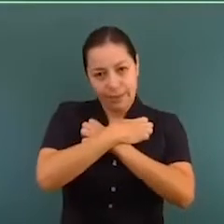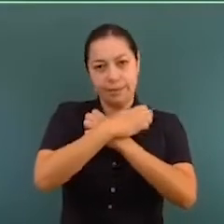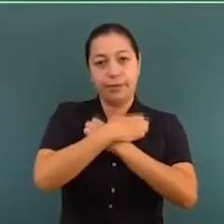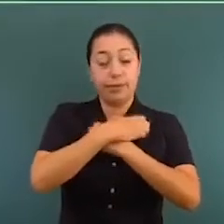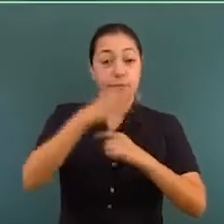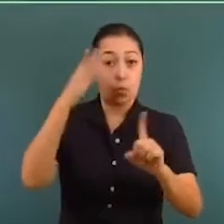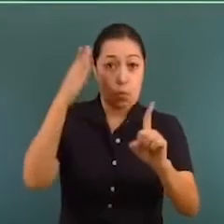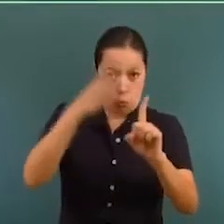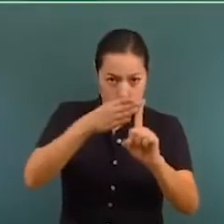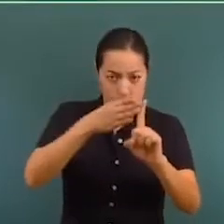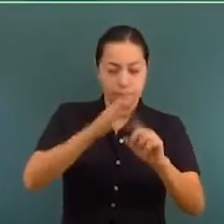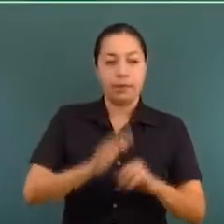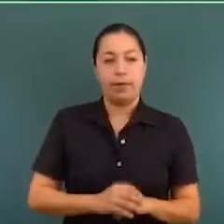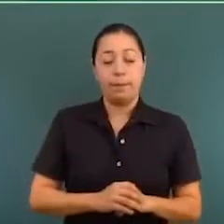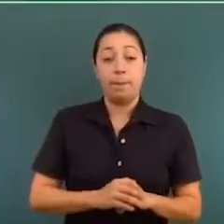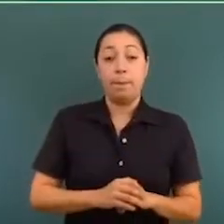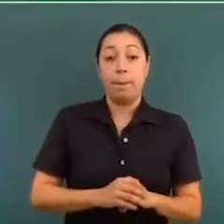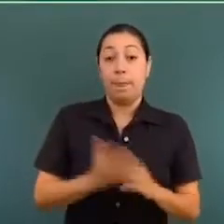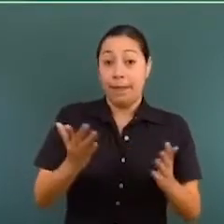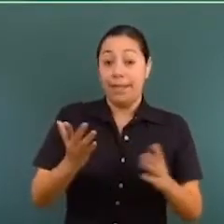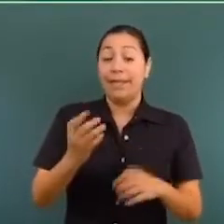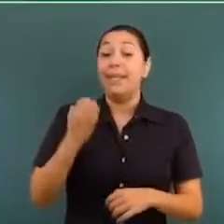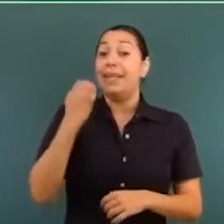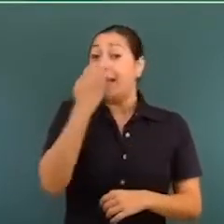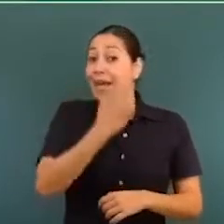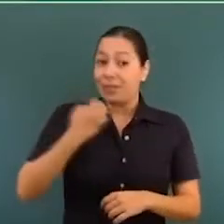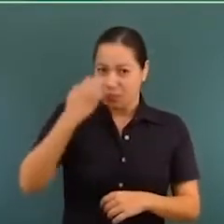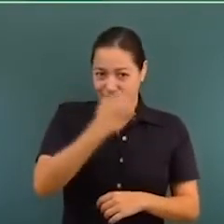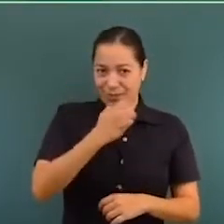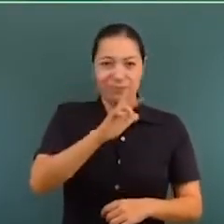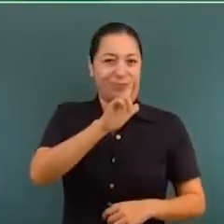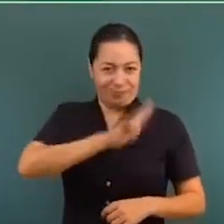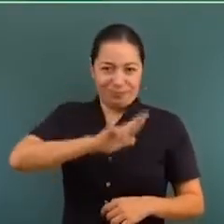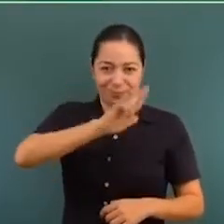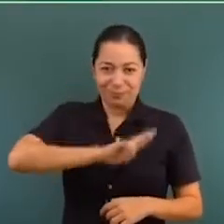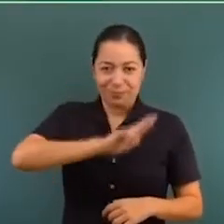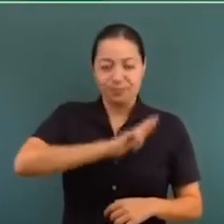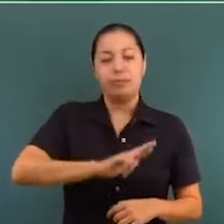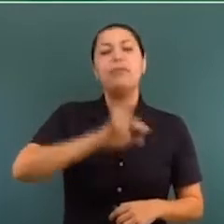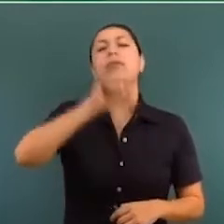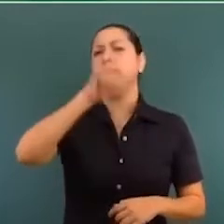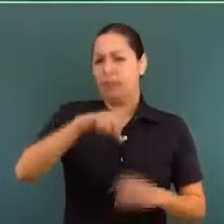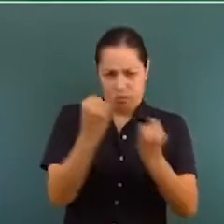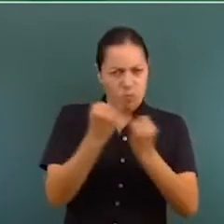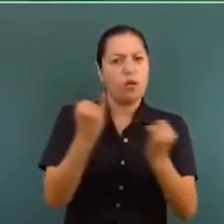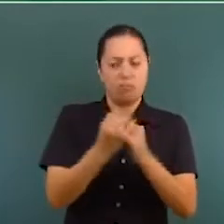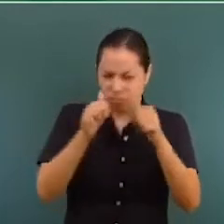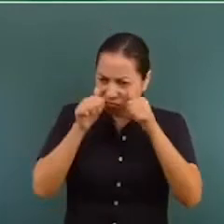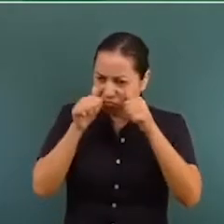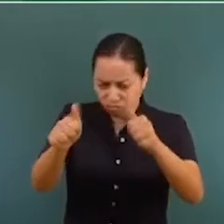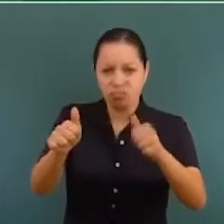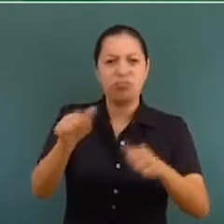Y en el caso de las escuelas particulares vamos también a atenderlo.